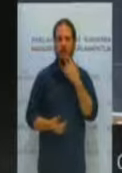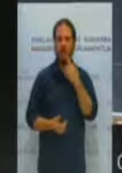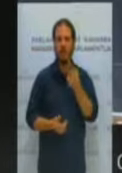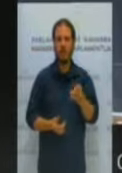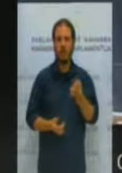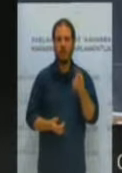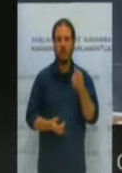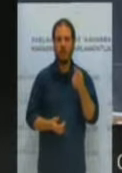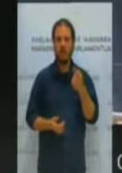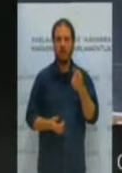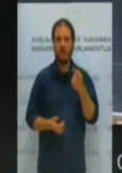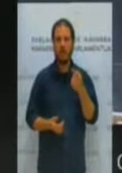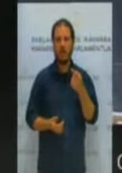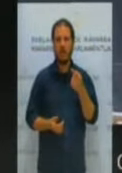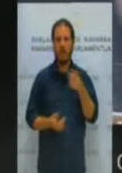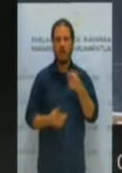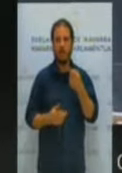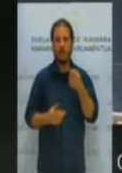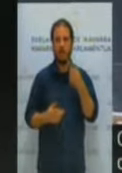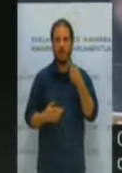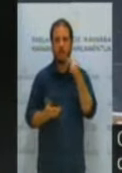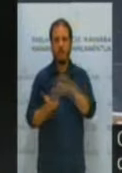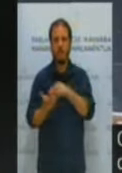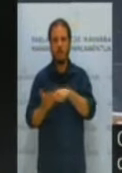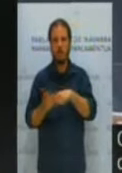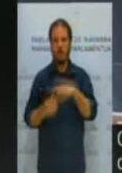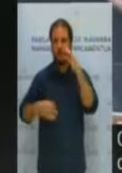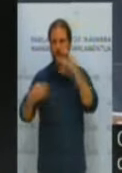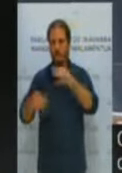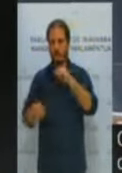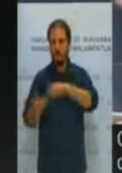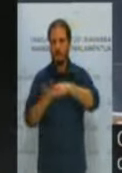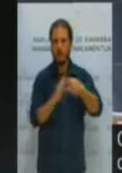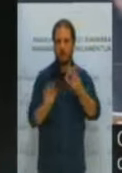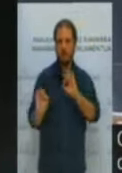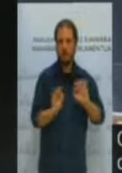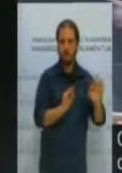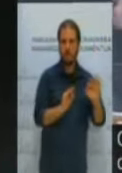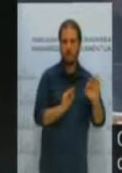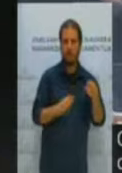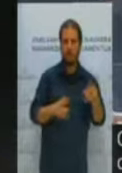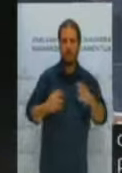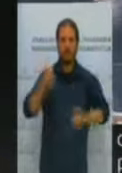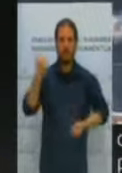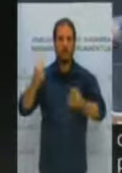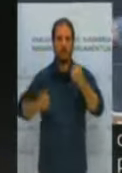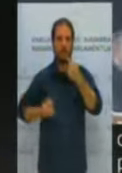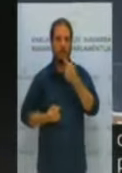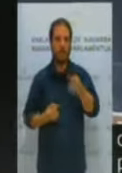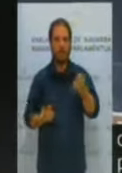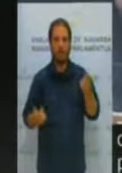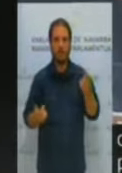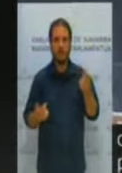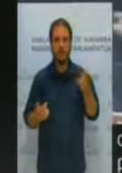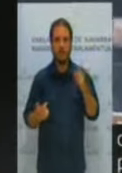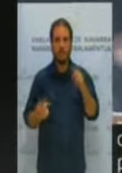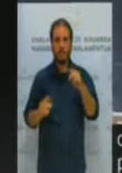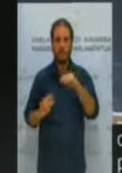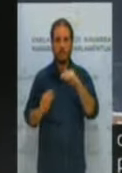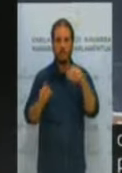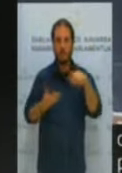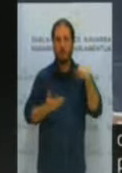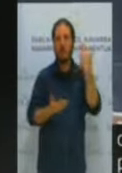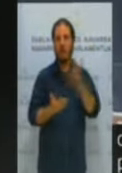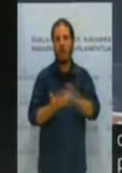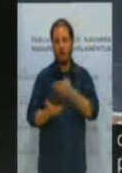que le están exigiendo rigor, planificación, previsión, que no haya, incluso alguno de ellos ha dicho que se vuelva a requerir los